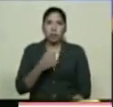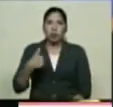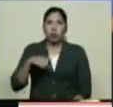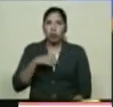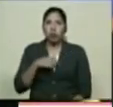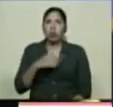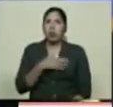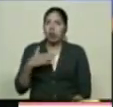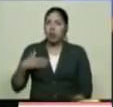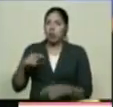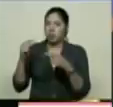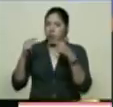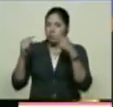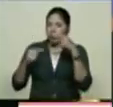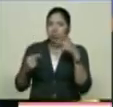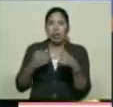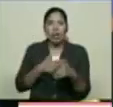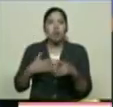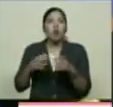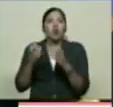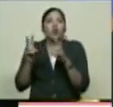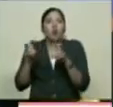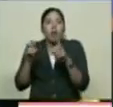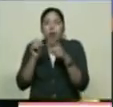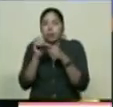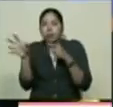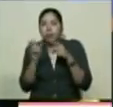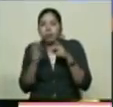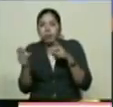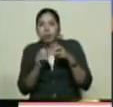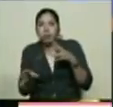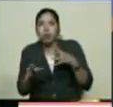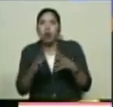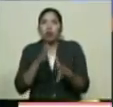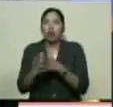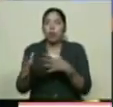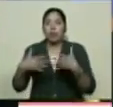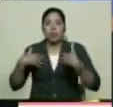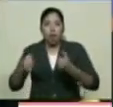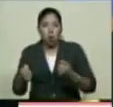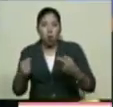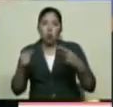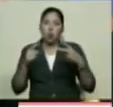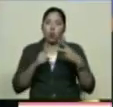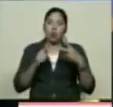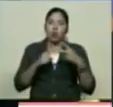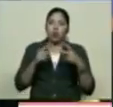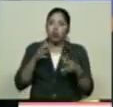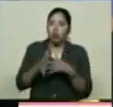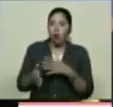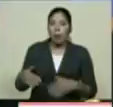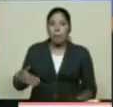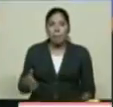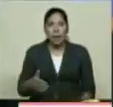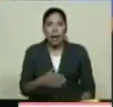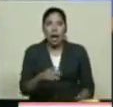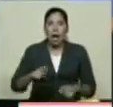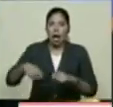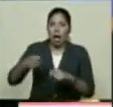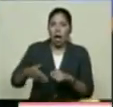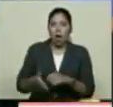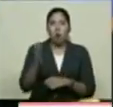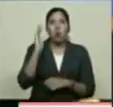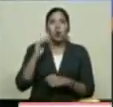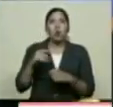agro Tendientes al turismo, tendientes también a la parte de la salud Con el fin también de ir impulsando, pues, que el municipio vaya